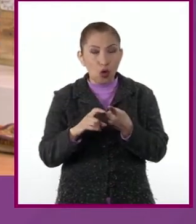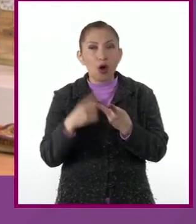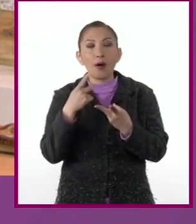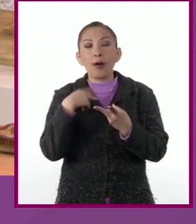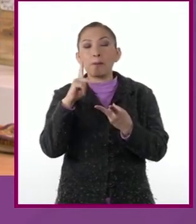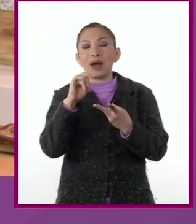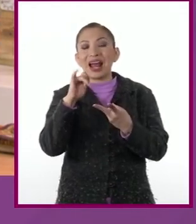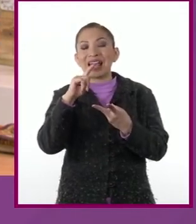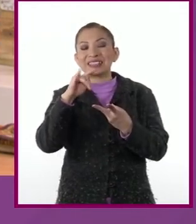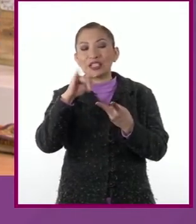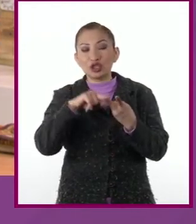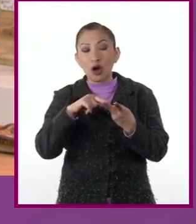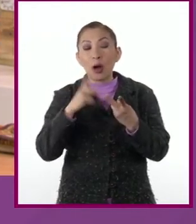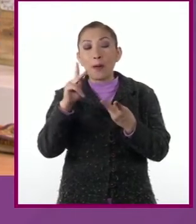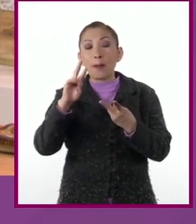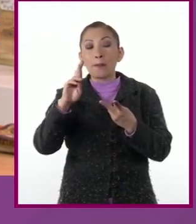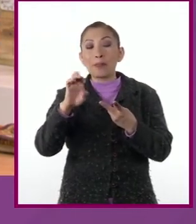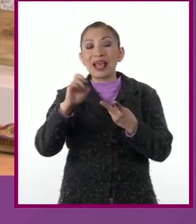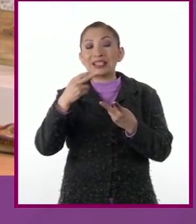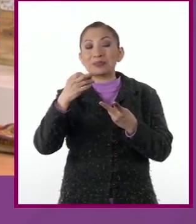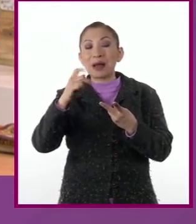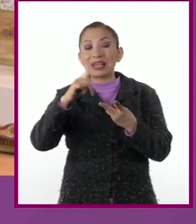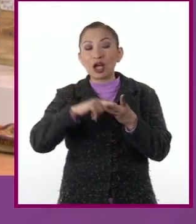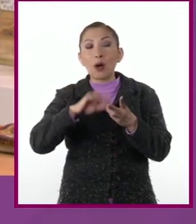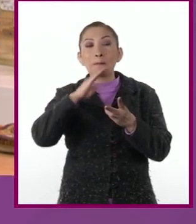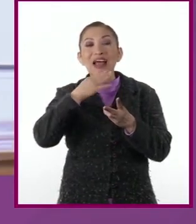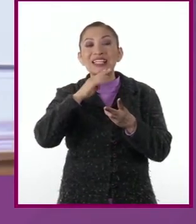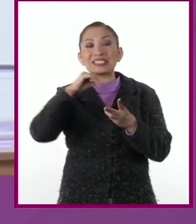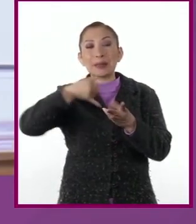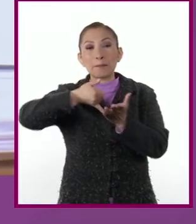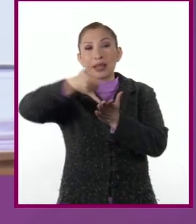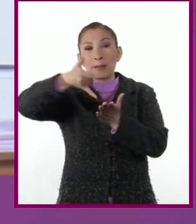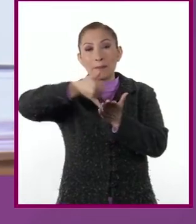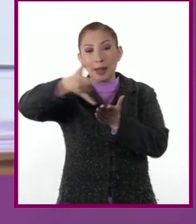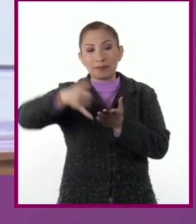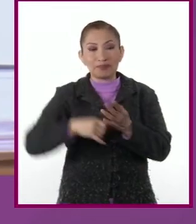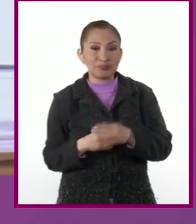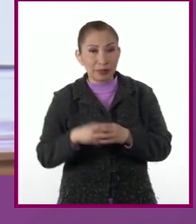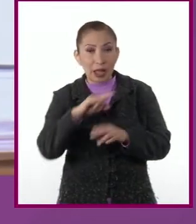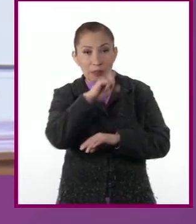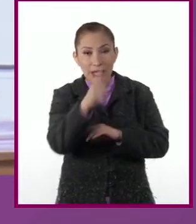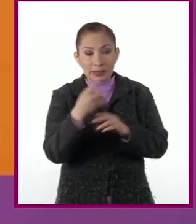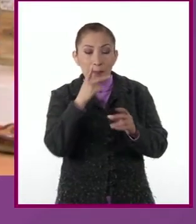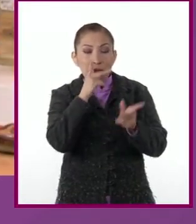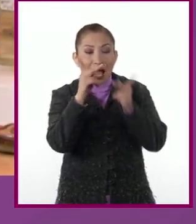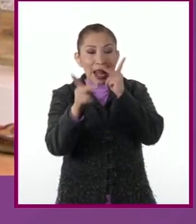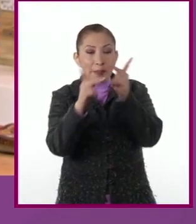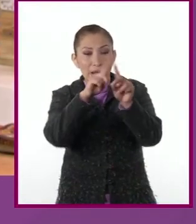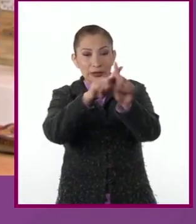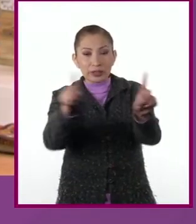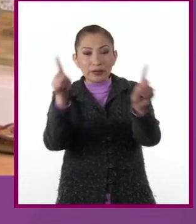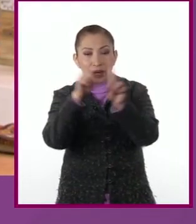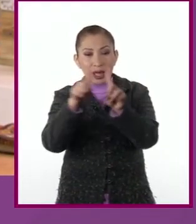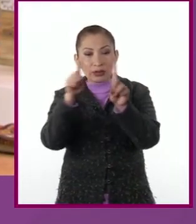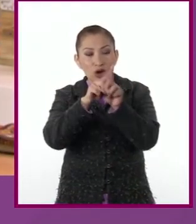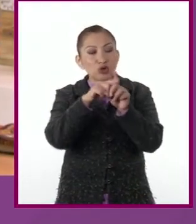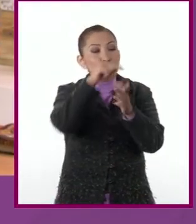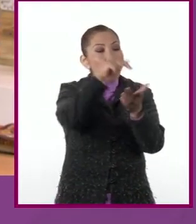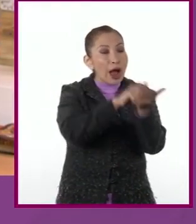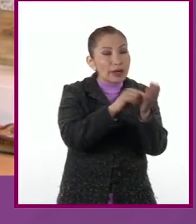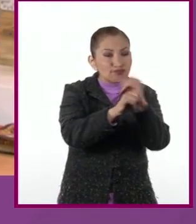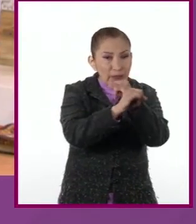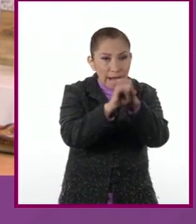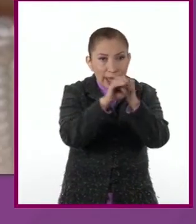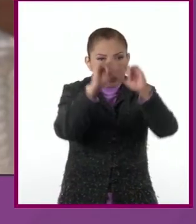parásito, prehispánico, maíz y milpa. Después hay que cocinar las palabras en distintos buscadores